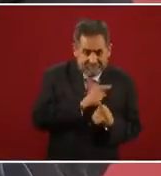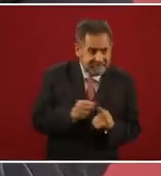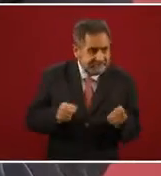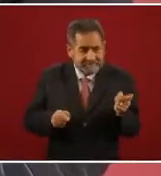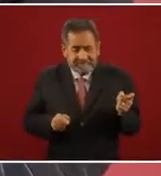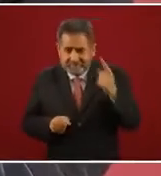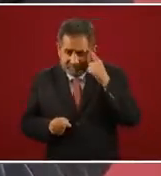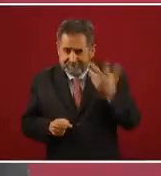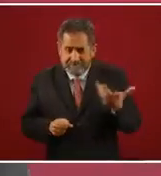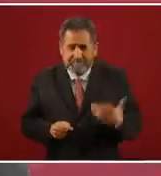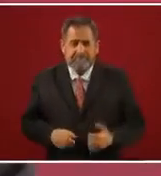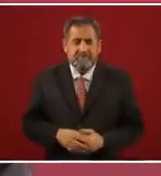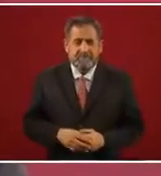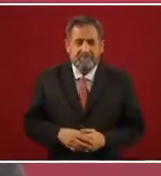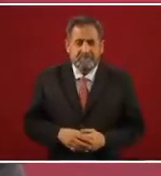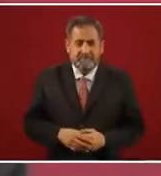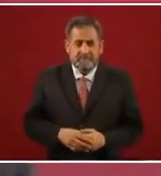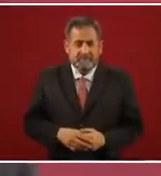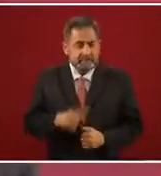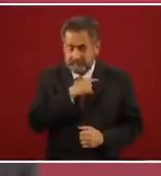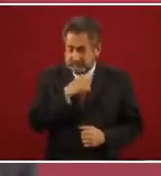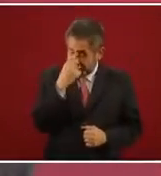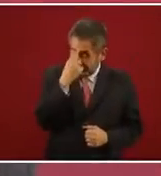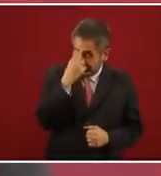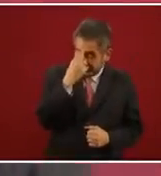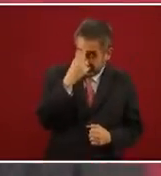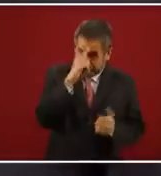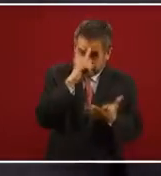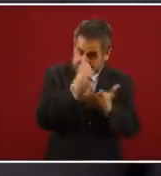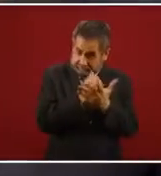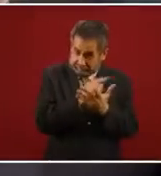es una enajenación.